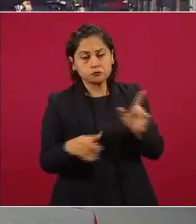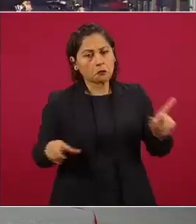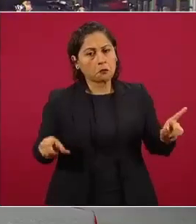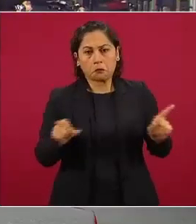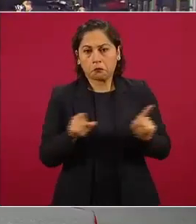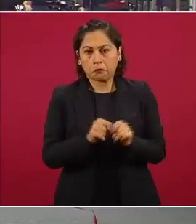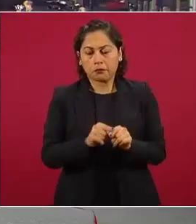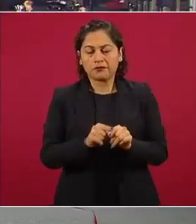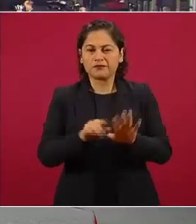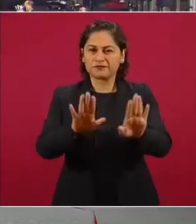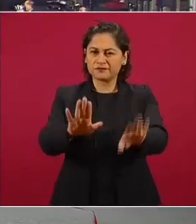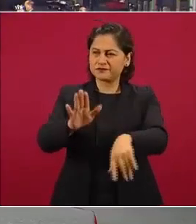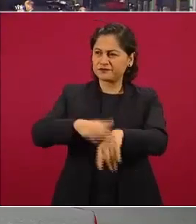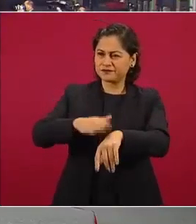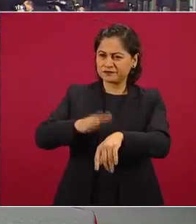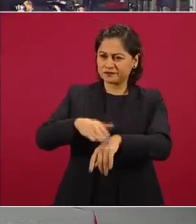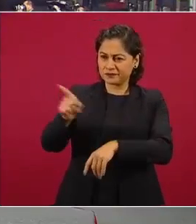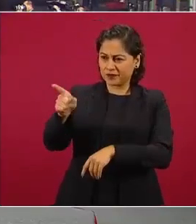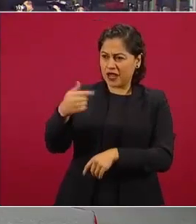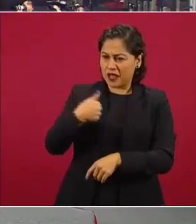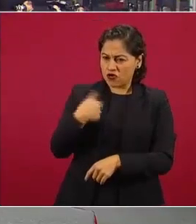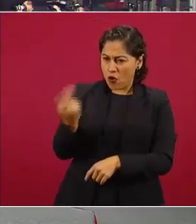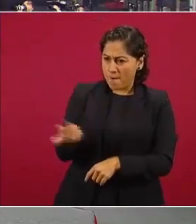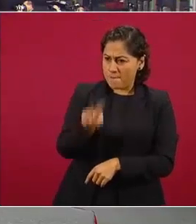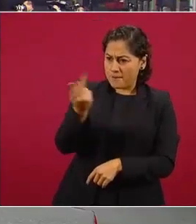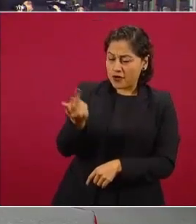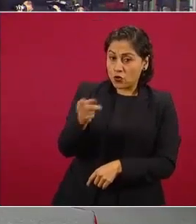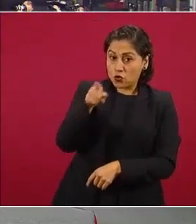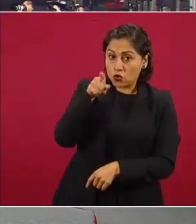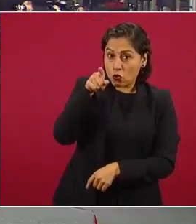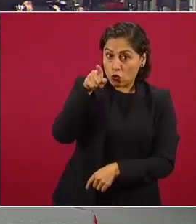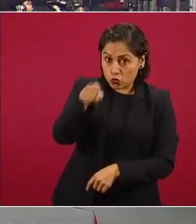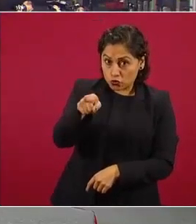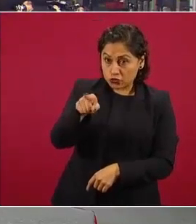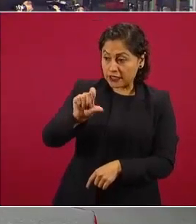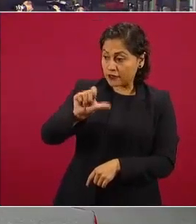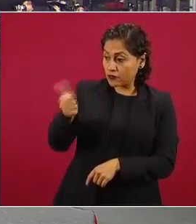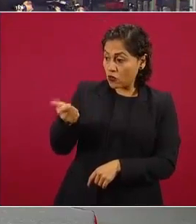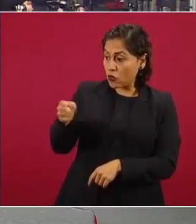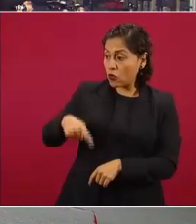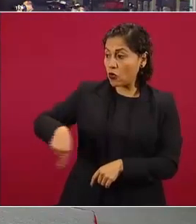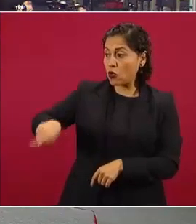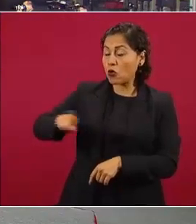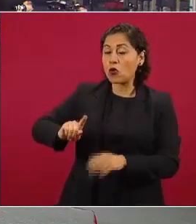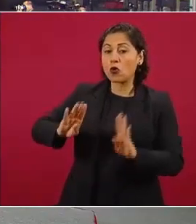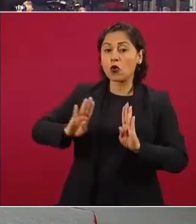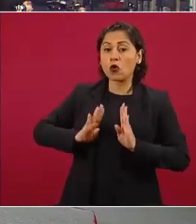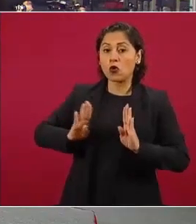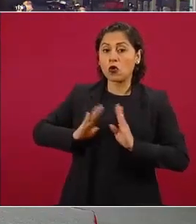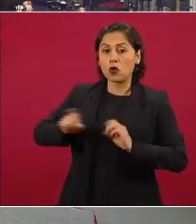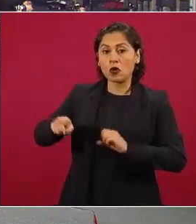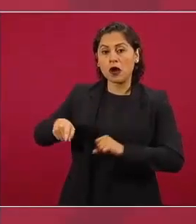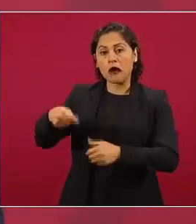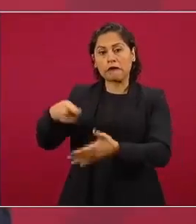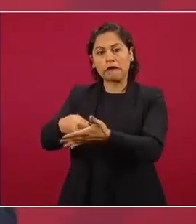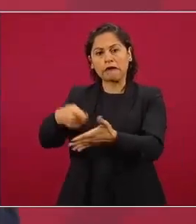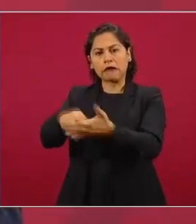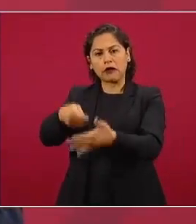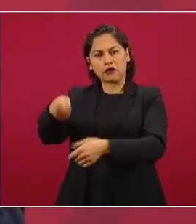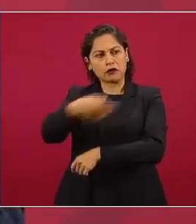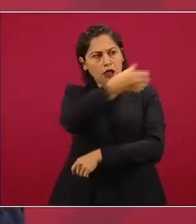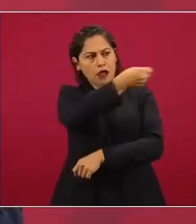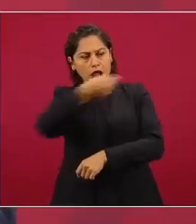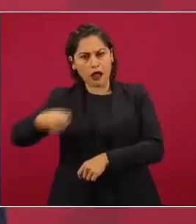si usted o su gobierno habían recibido presiones de las fuerzas armadas para regresar a 100 fuerzas armadas no no no no